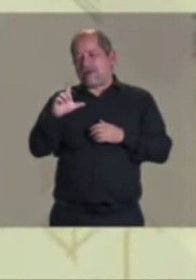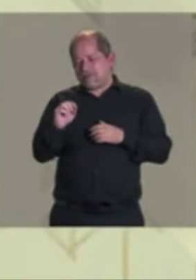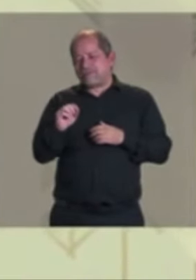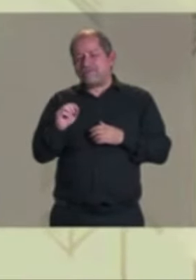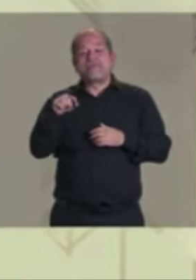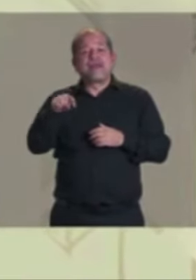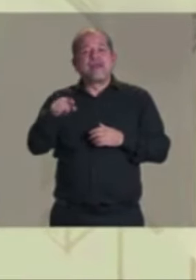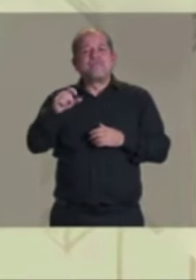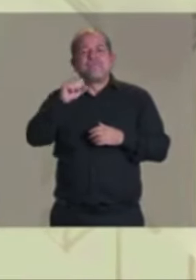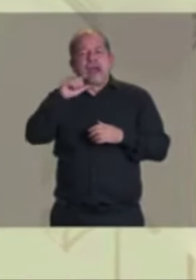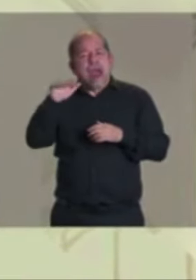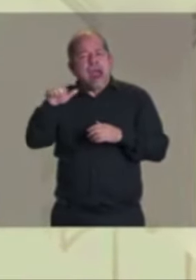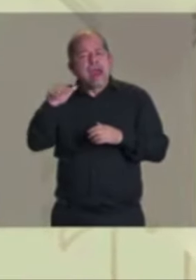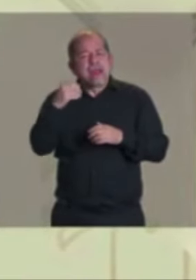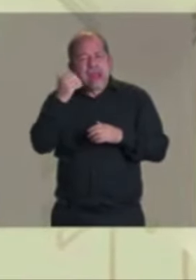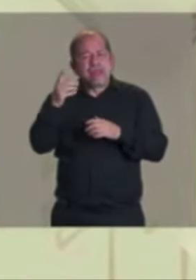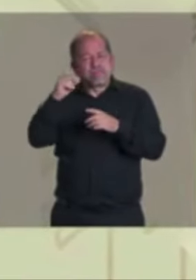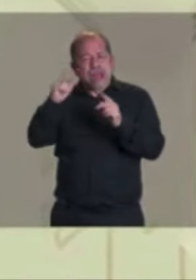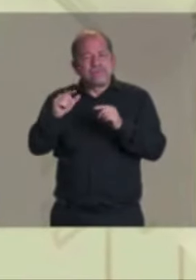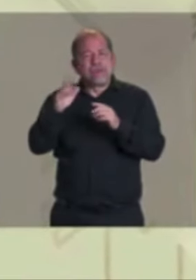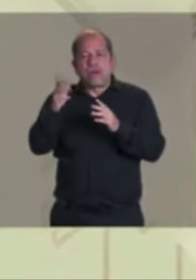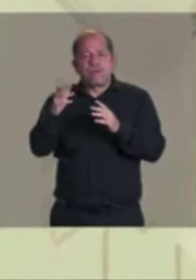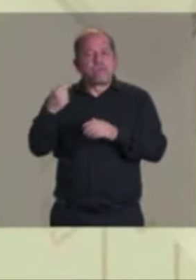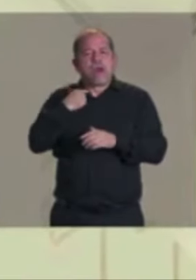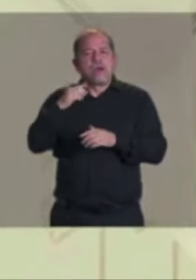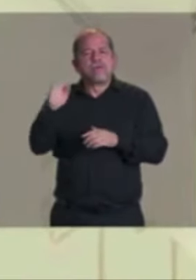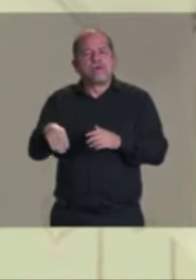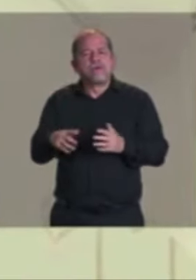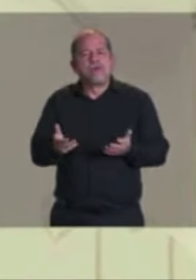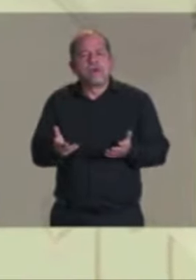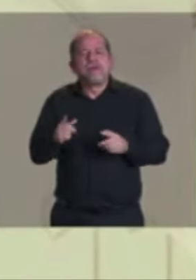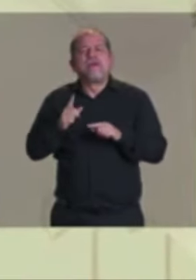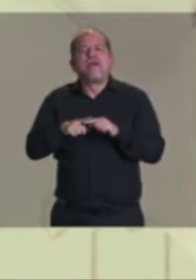y hay violencia por culpa de tu gobierno. Candidato Jorge Maínez. Gracias.